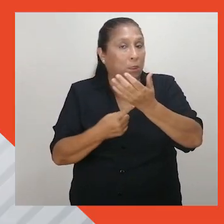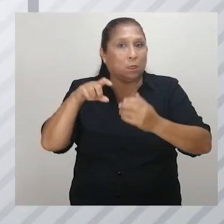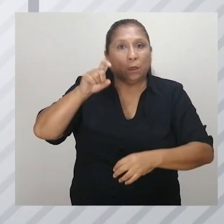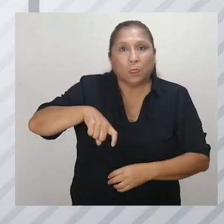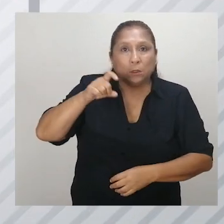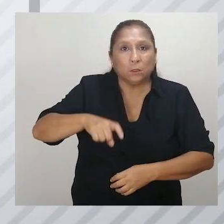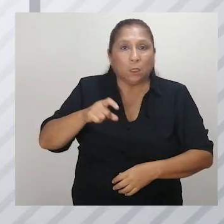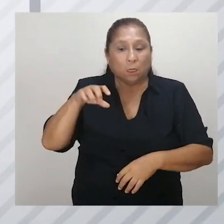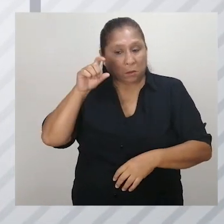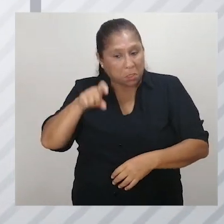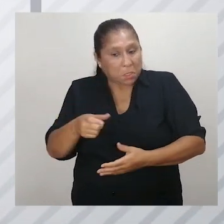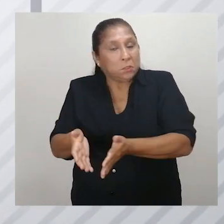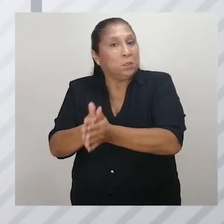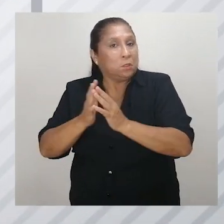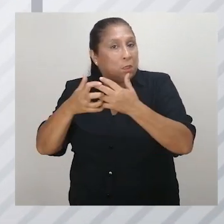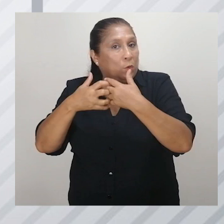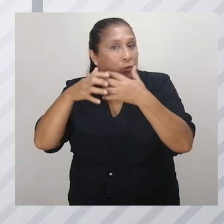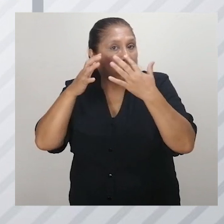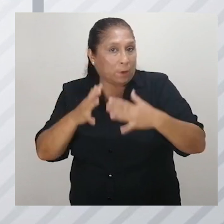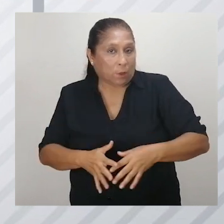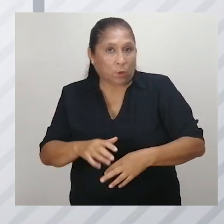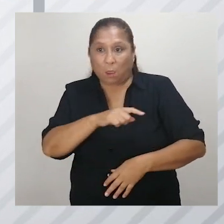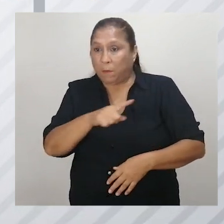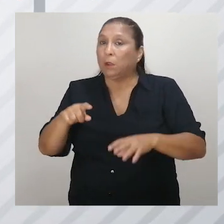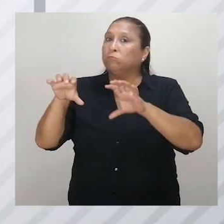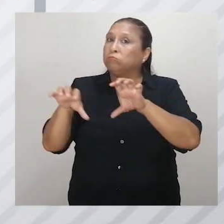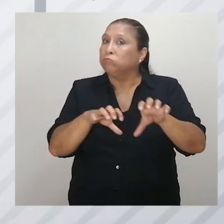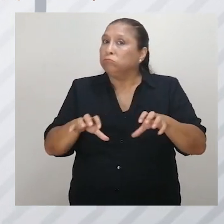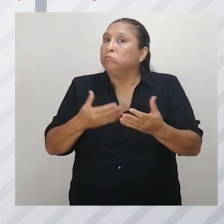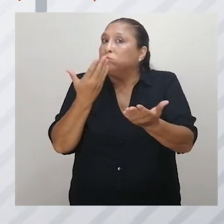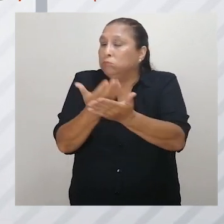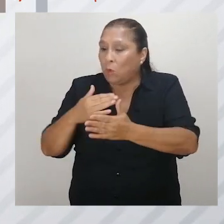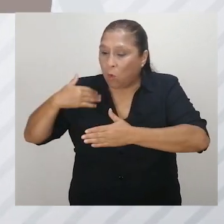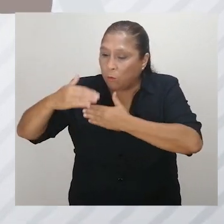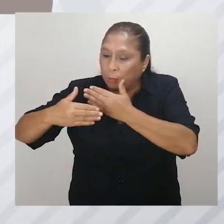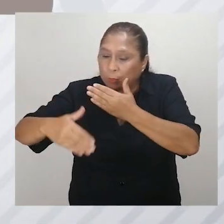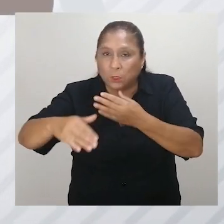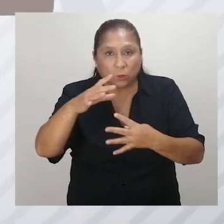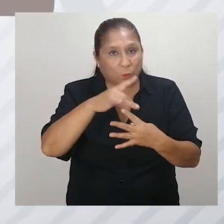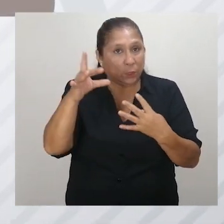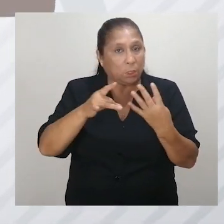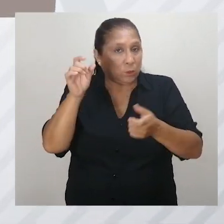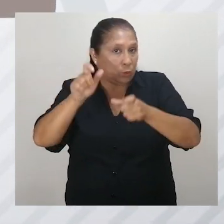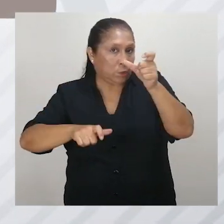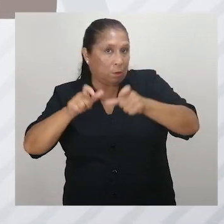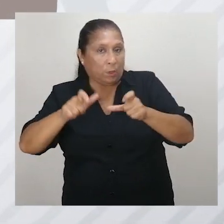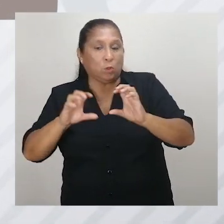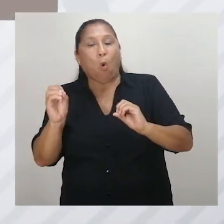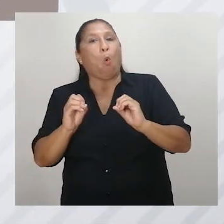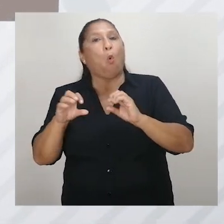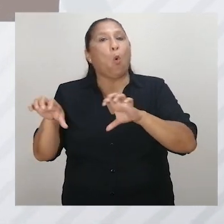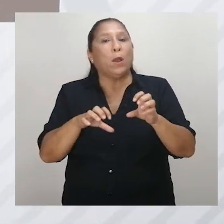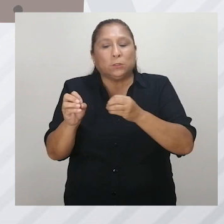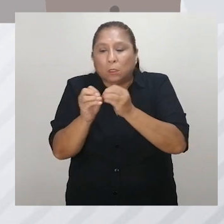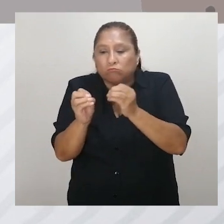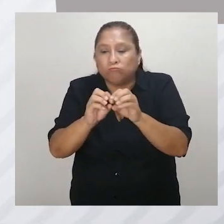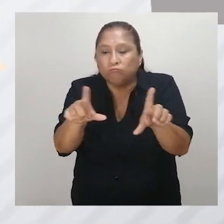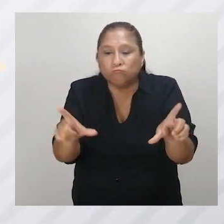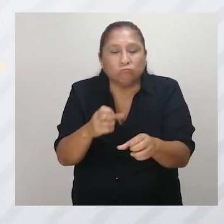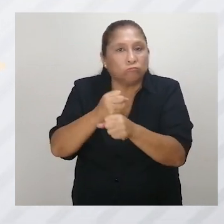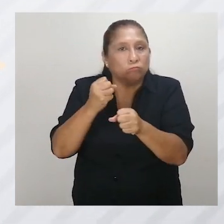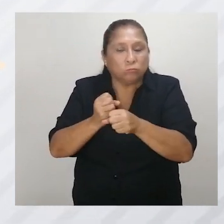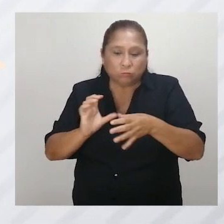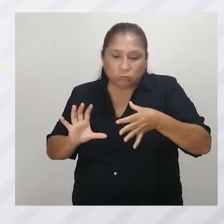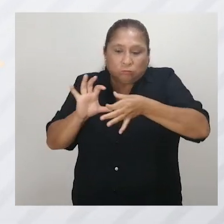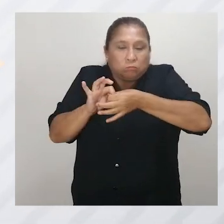brindar asistencia técnica necesaria que requieran los empleadores a fin de efectuar un adecuado proceso de selección de personal